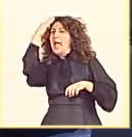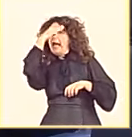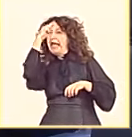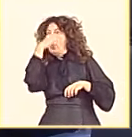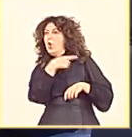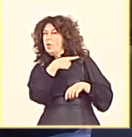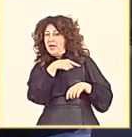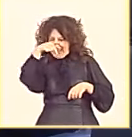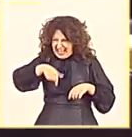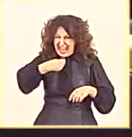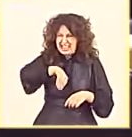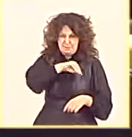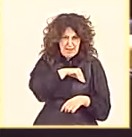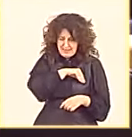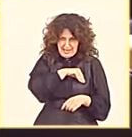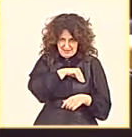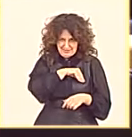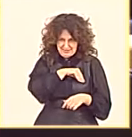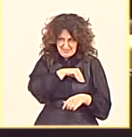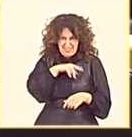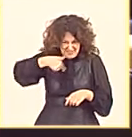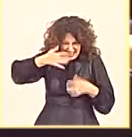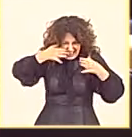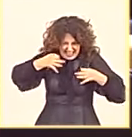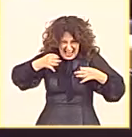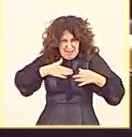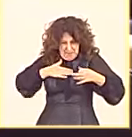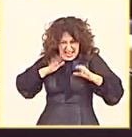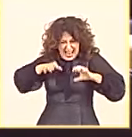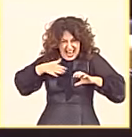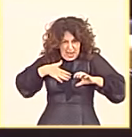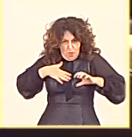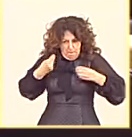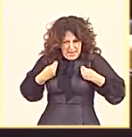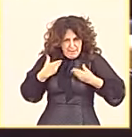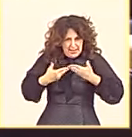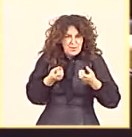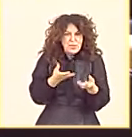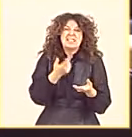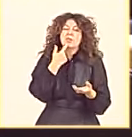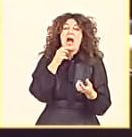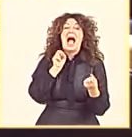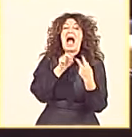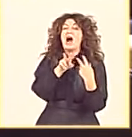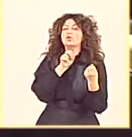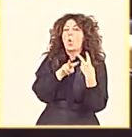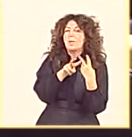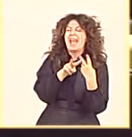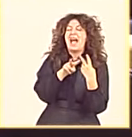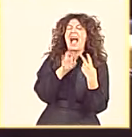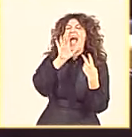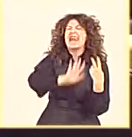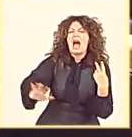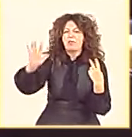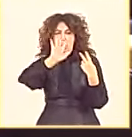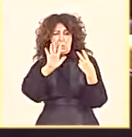realidades que los leoneses vivimos en el día a día. En mi pregunta le recalqué autovías y me ha hablado de ninguna.